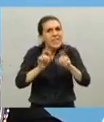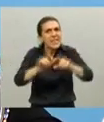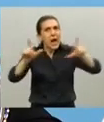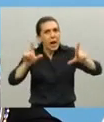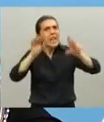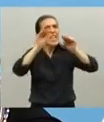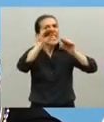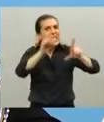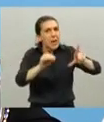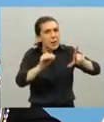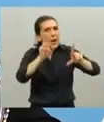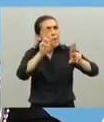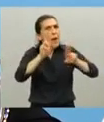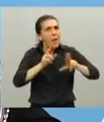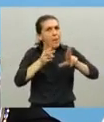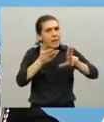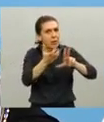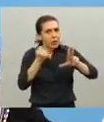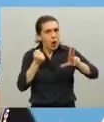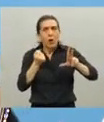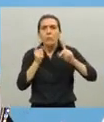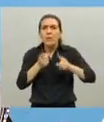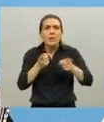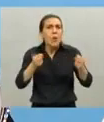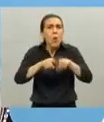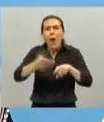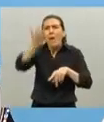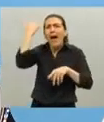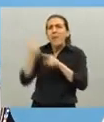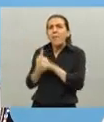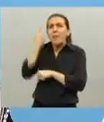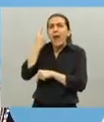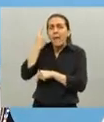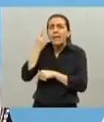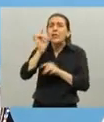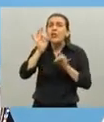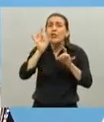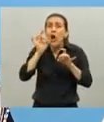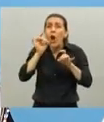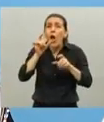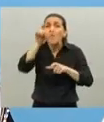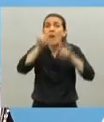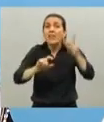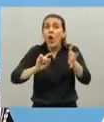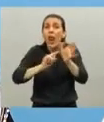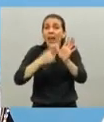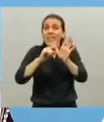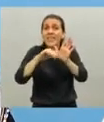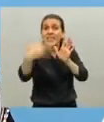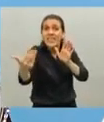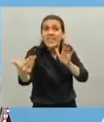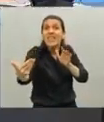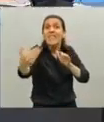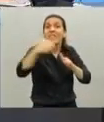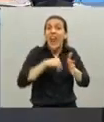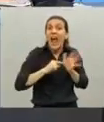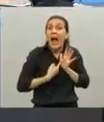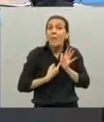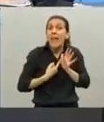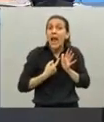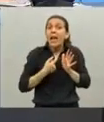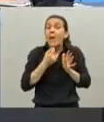vamos a volver al punto de origen que es solo pueden ingresar los trabajadores que presten servicios esenciales